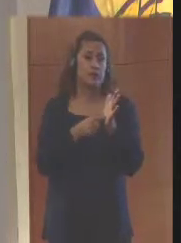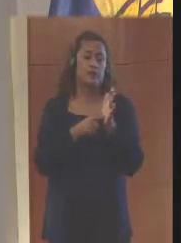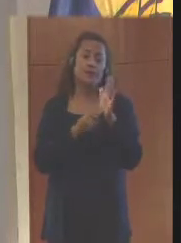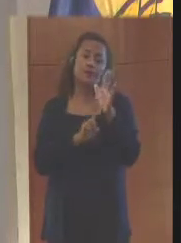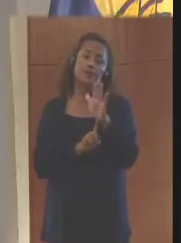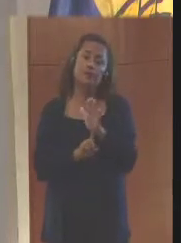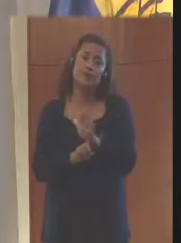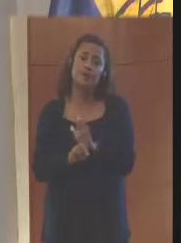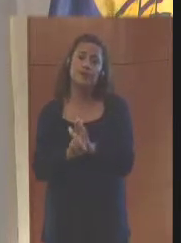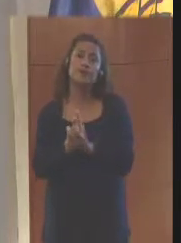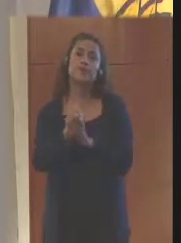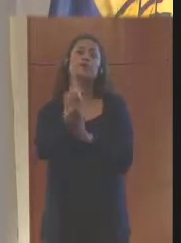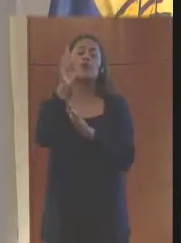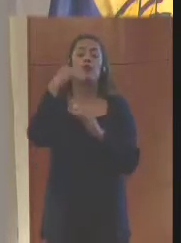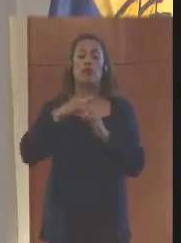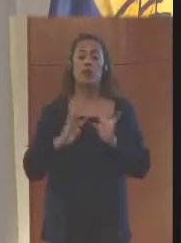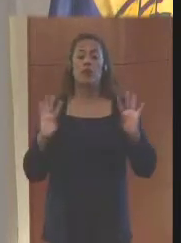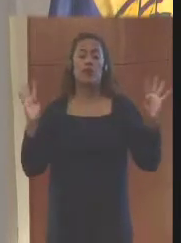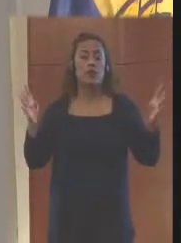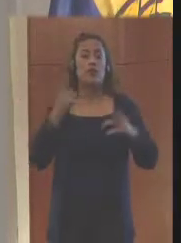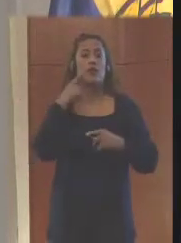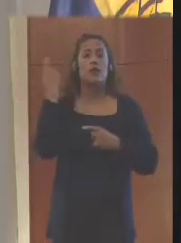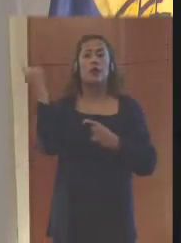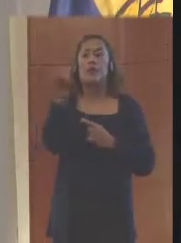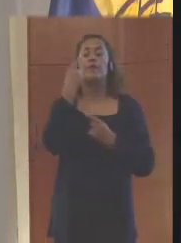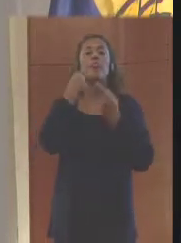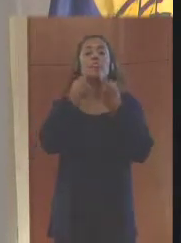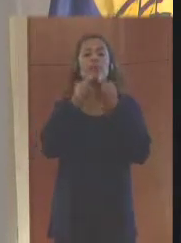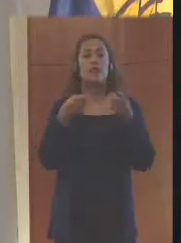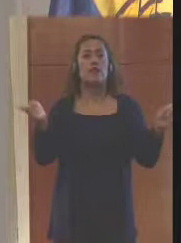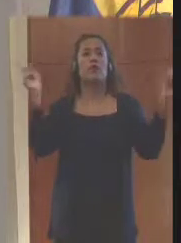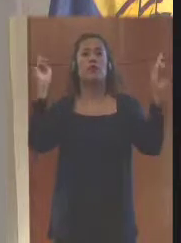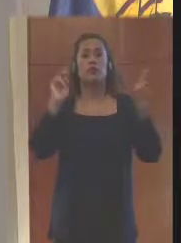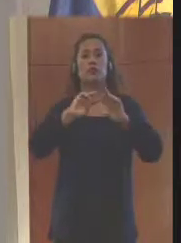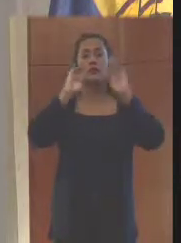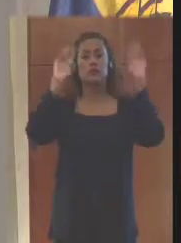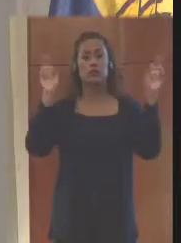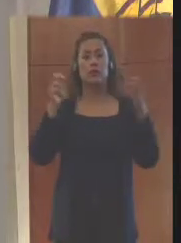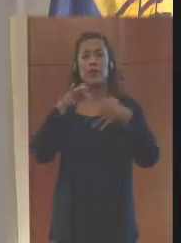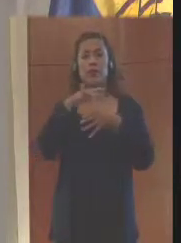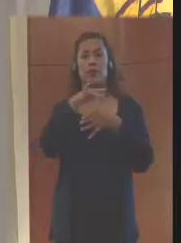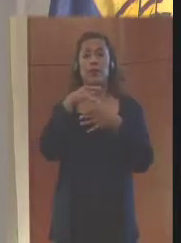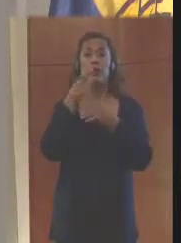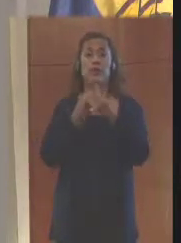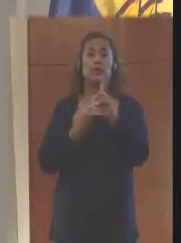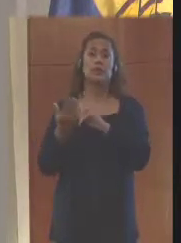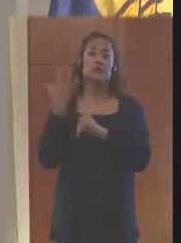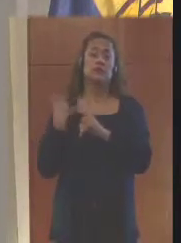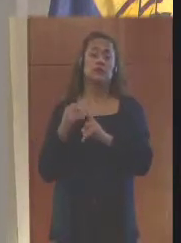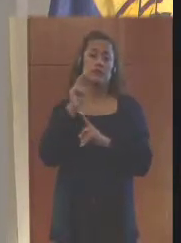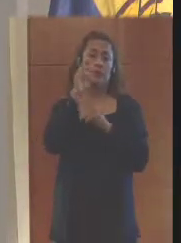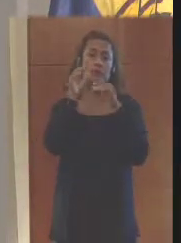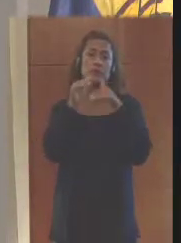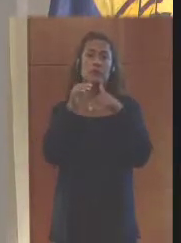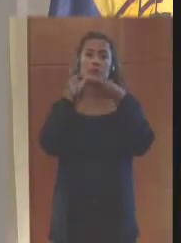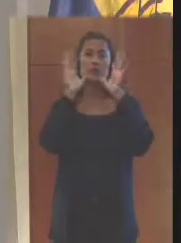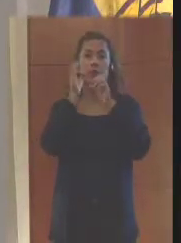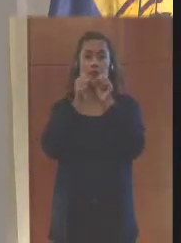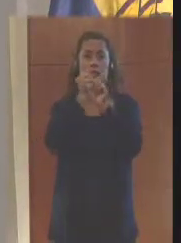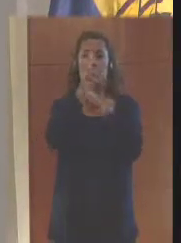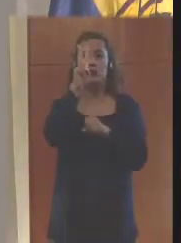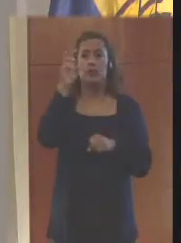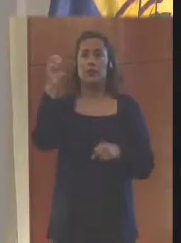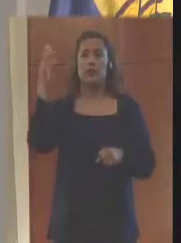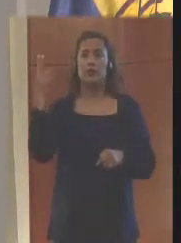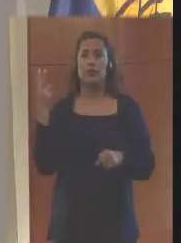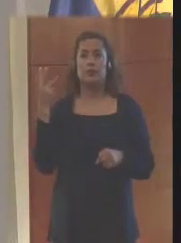de un evento gremial de divulgación de riesgo en el país. Ya se realizó uno en el mes de diciembre, en diciembre pasado,